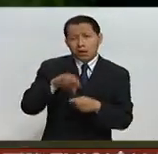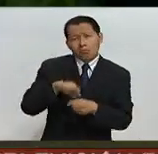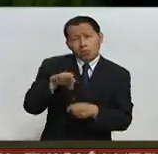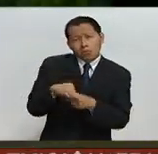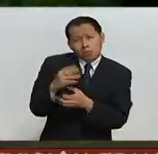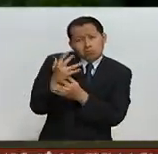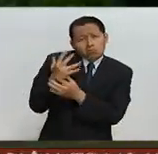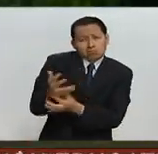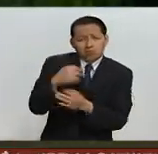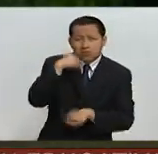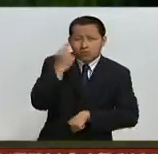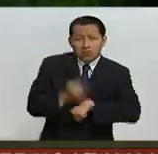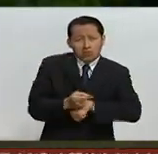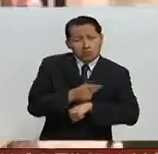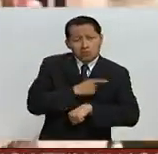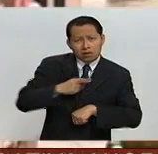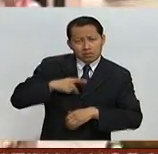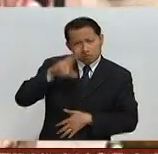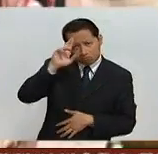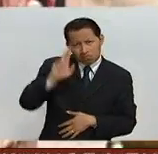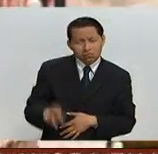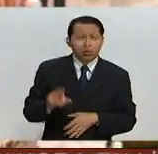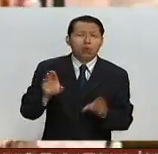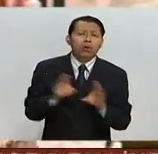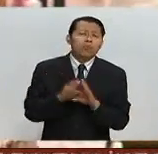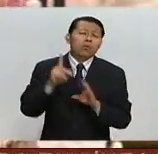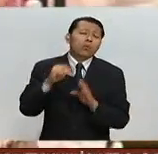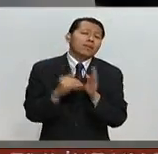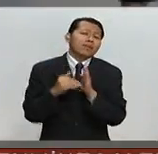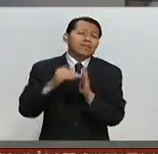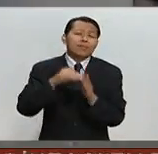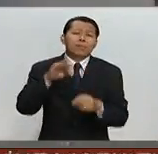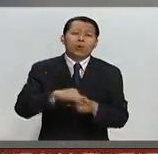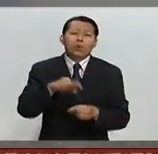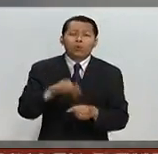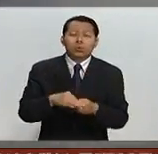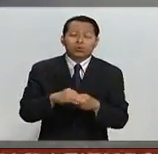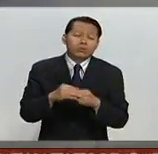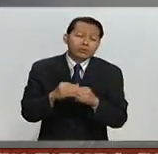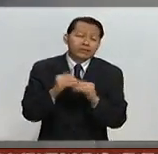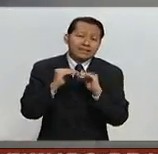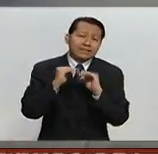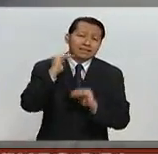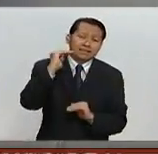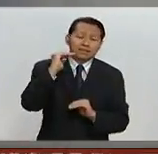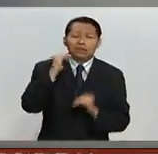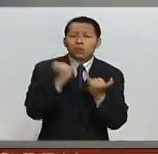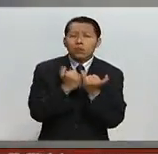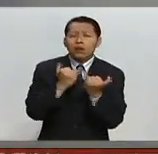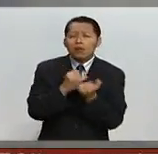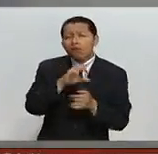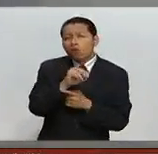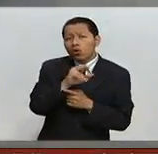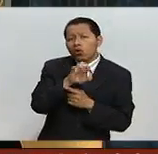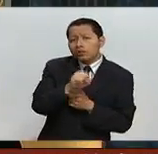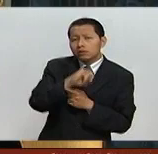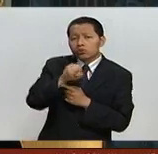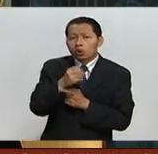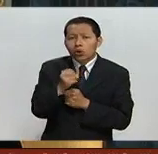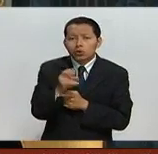y su voluntad debe ser respetada. Estamos hablando de más de un millón de votos de diferencia. Por su parte, Boris Johnson